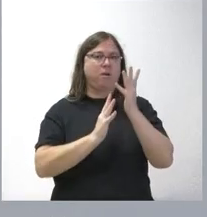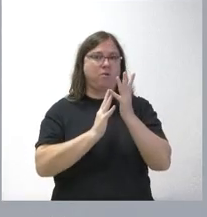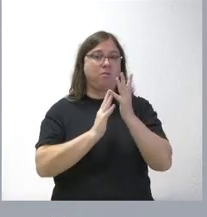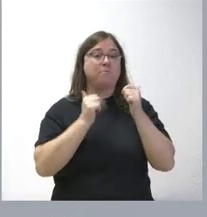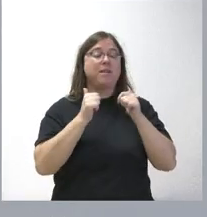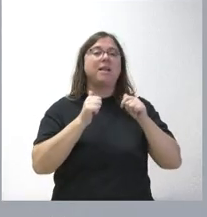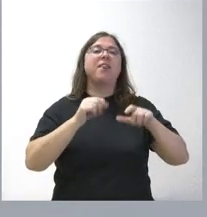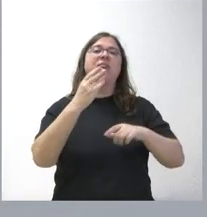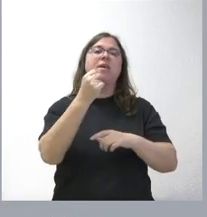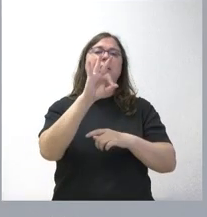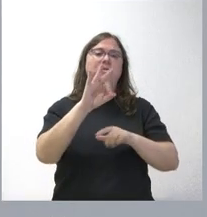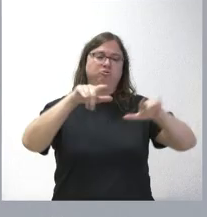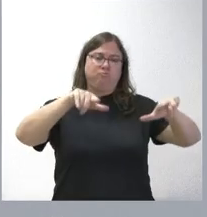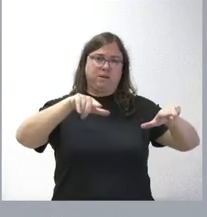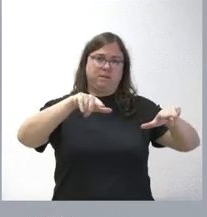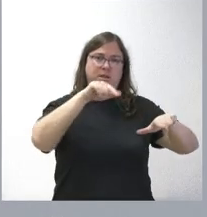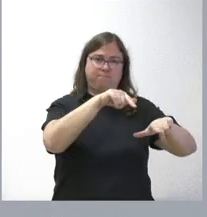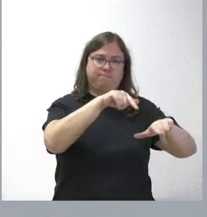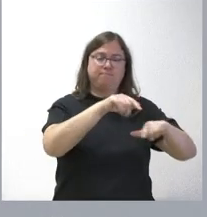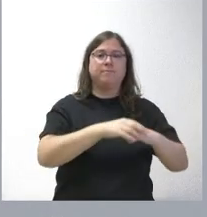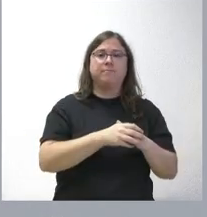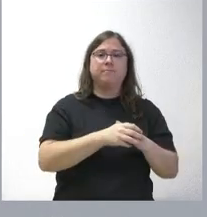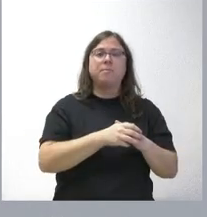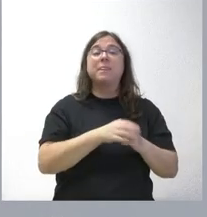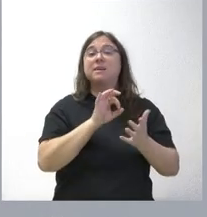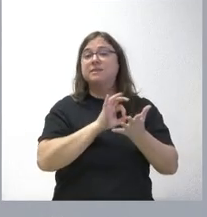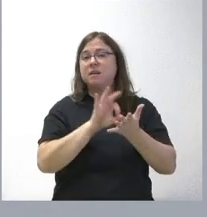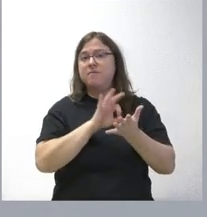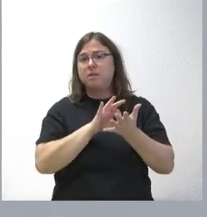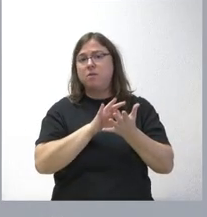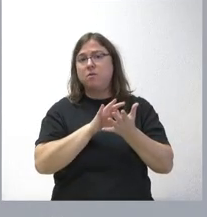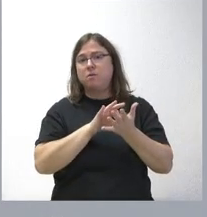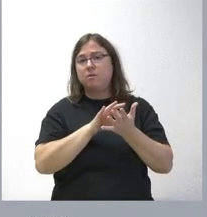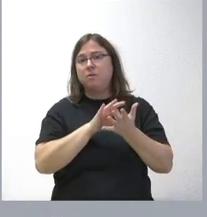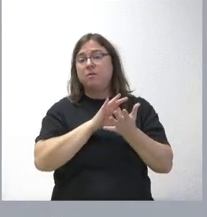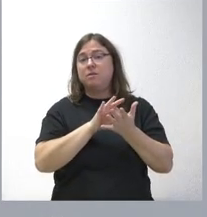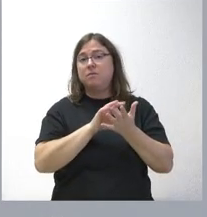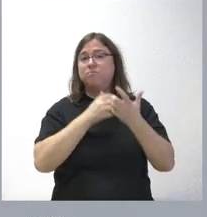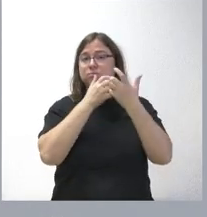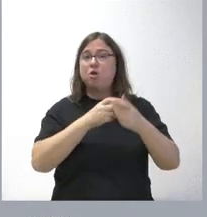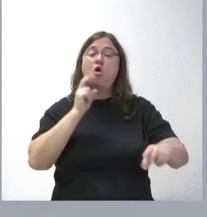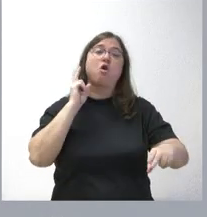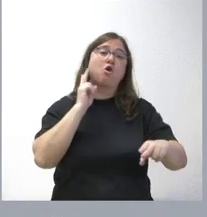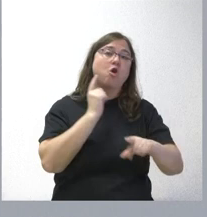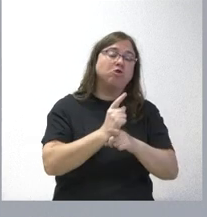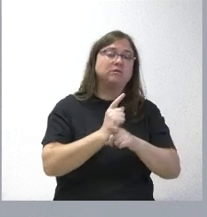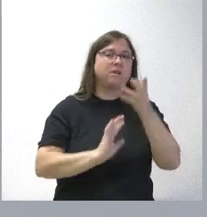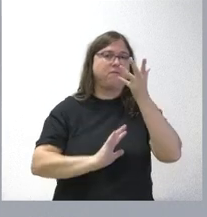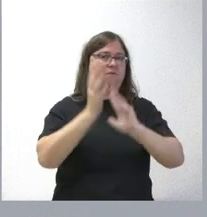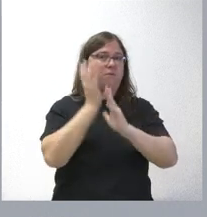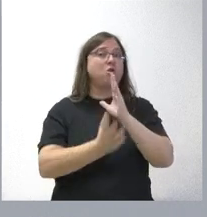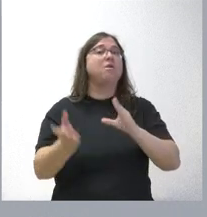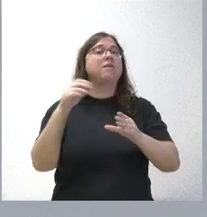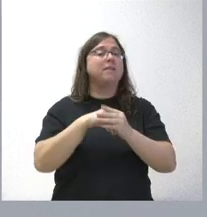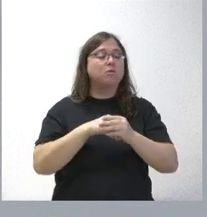de Cebreros. Se presta un servicio de lucha contra incendios que incluye dos